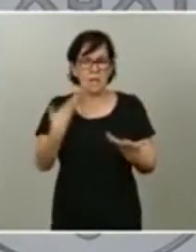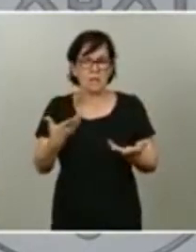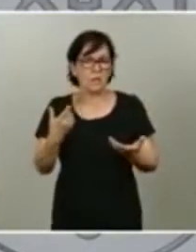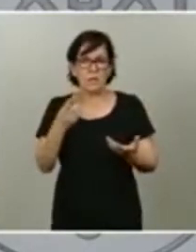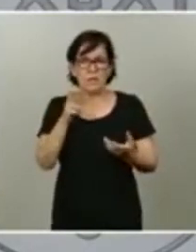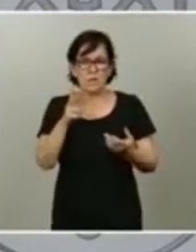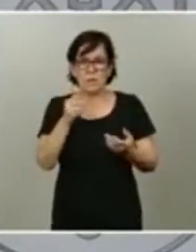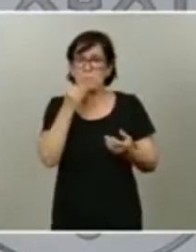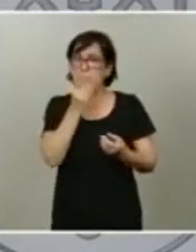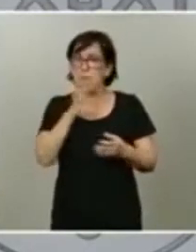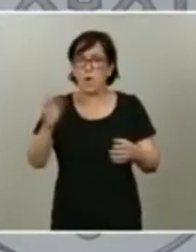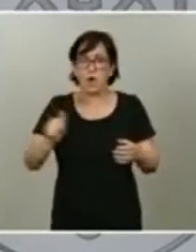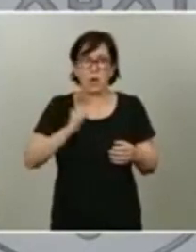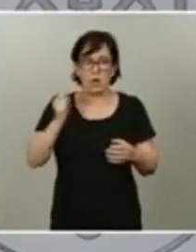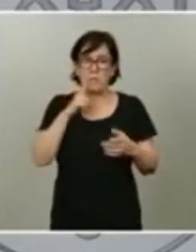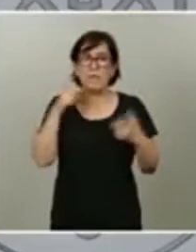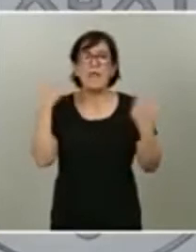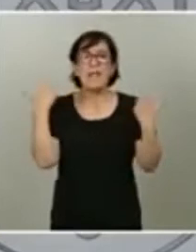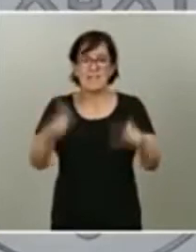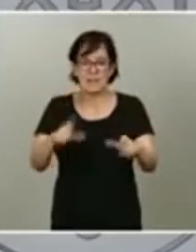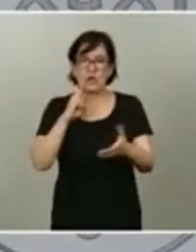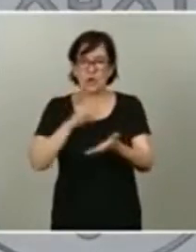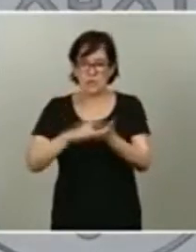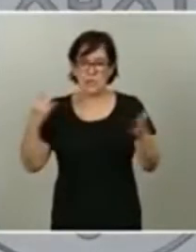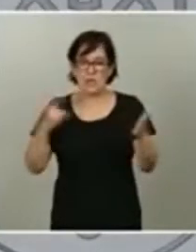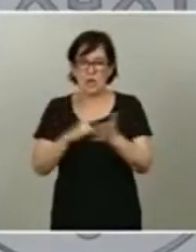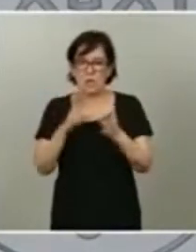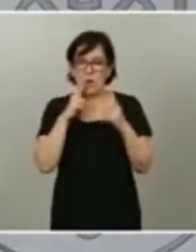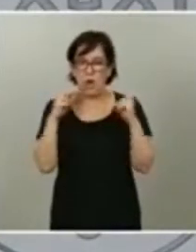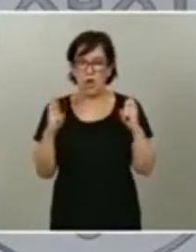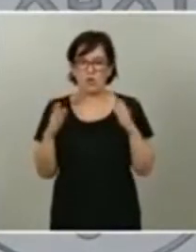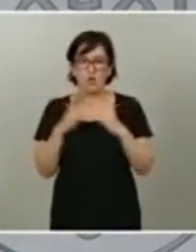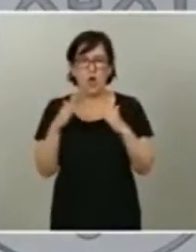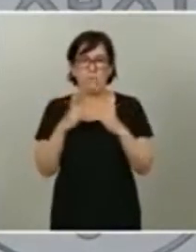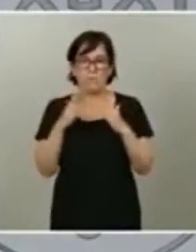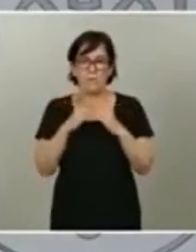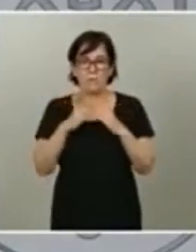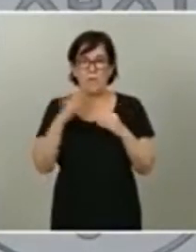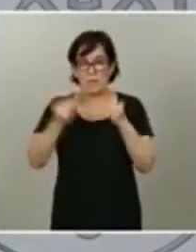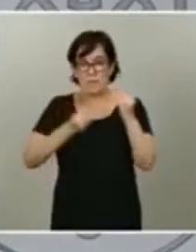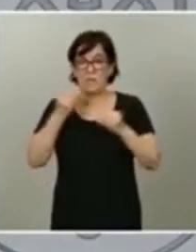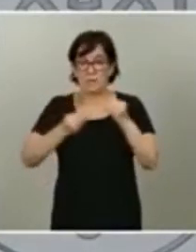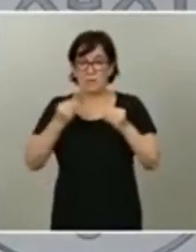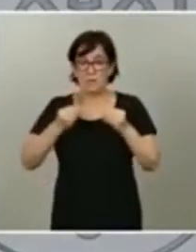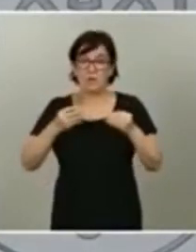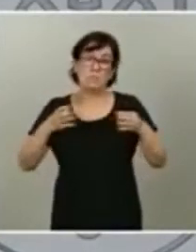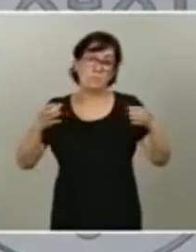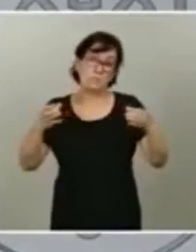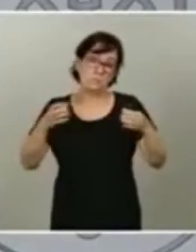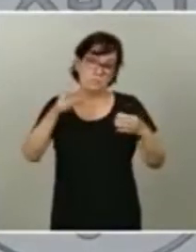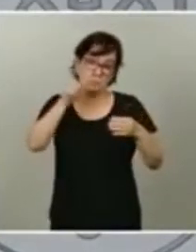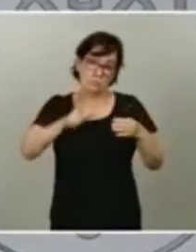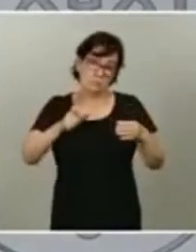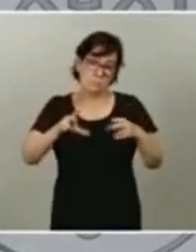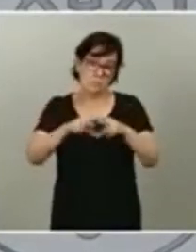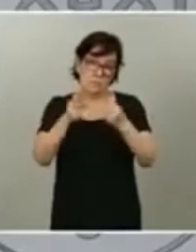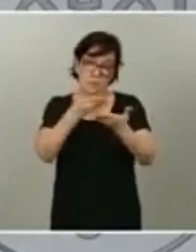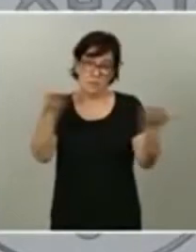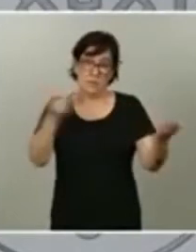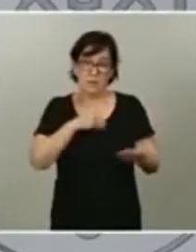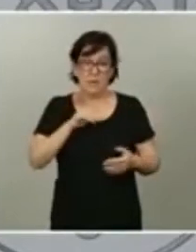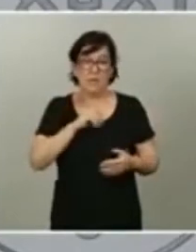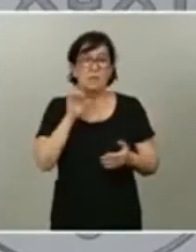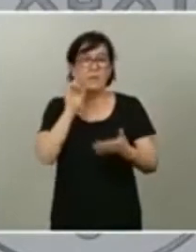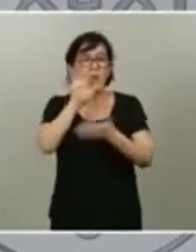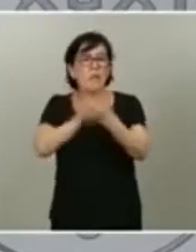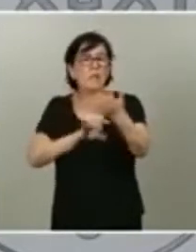el del sector de la tecnología por el confinamiento al que se vio sometido el conjunto de la población. La carta, por tanto,